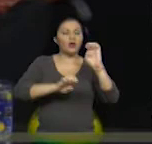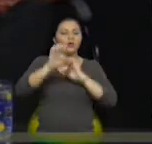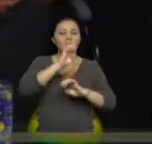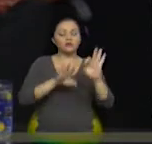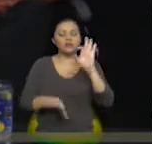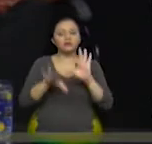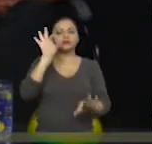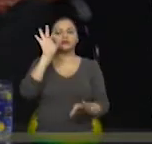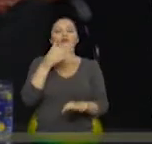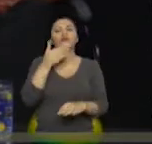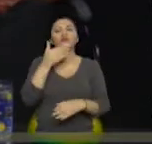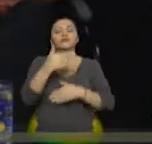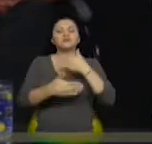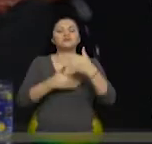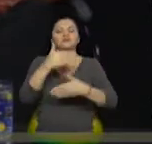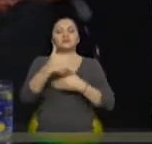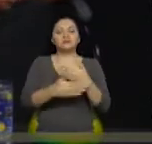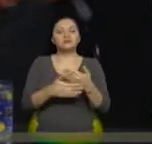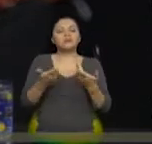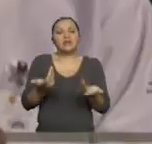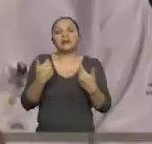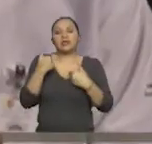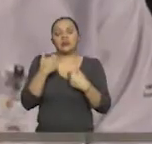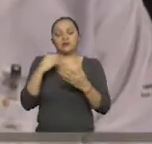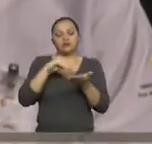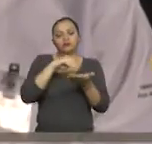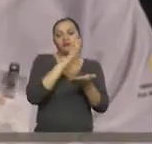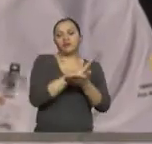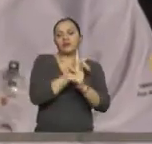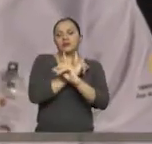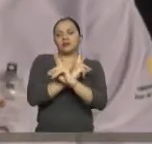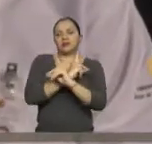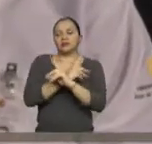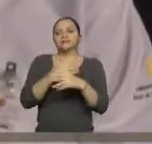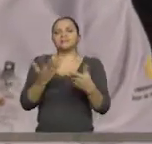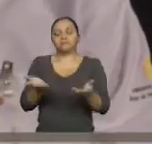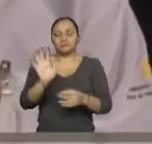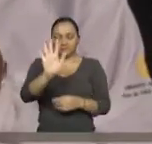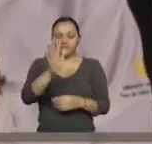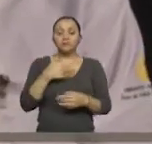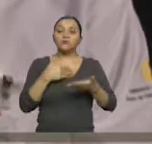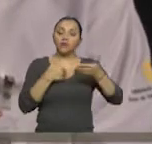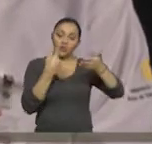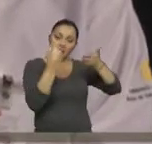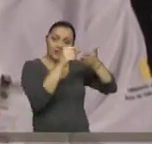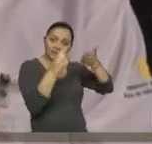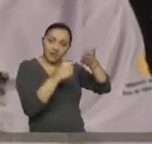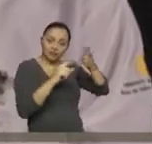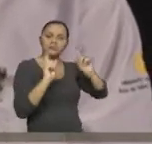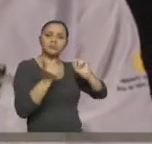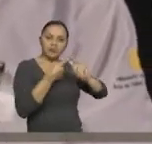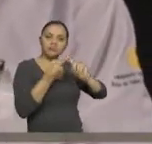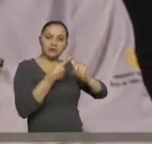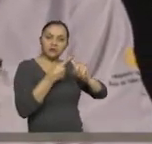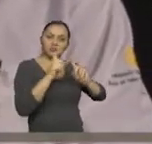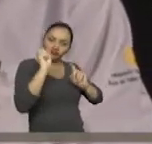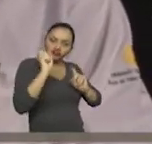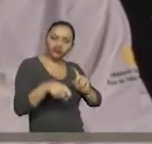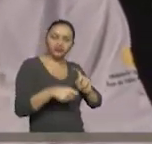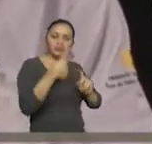obtener una condición de discapacidad? Nuestra calificación consiste en valorar al paciente sus